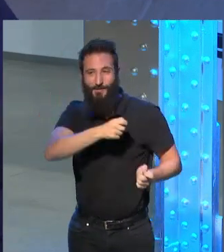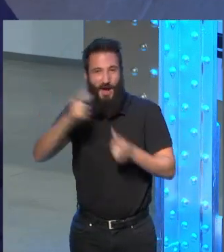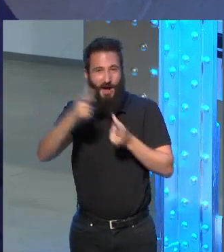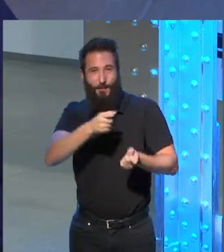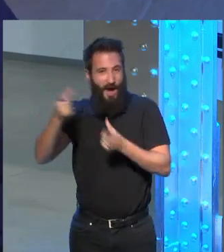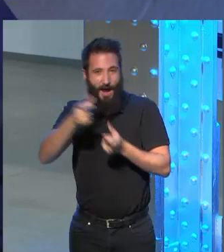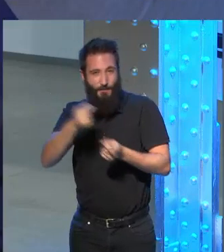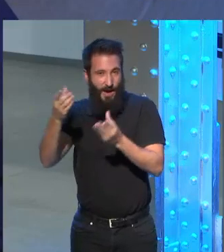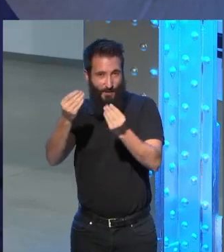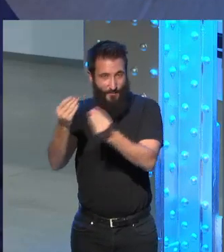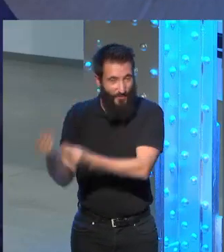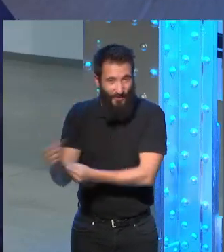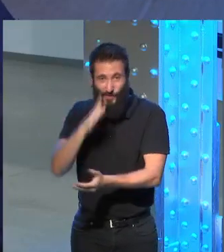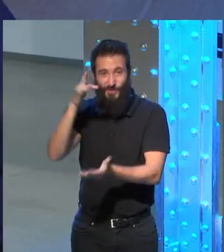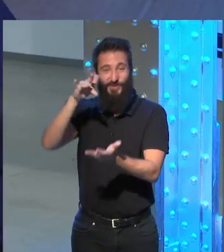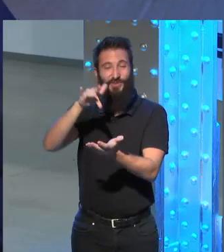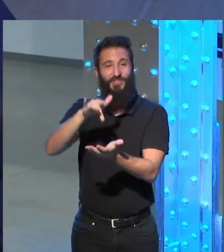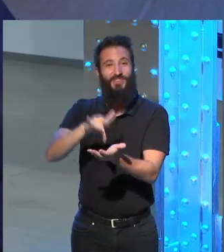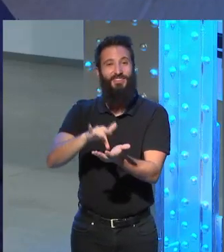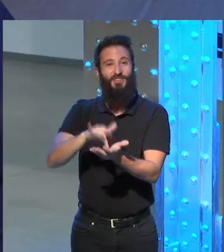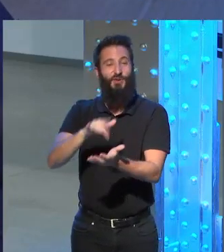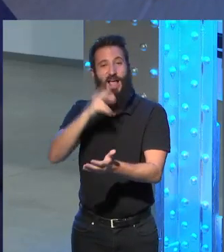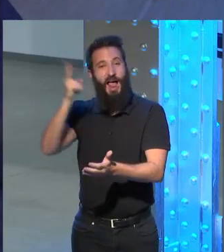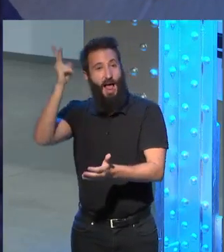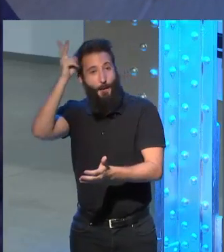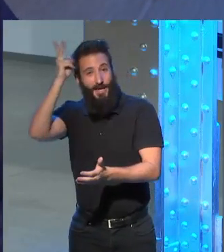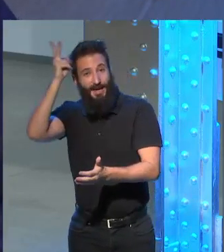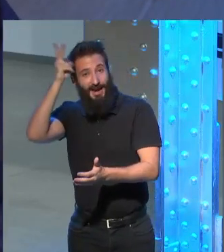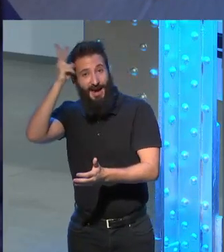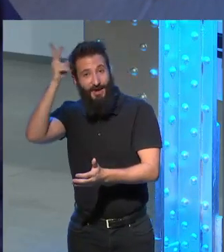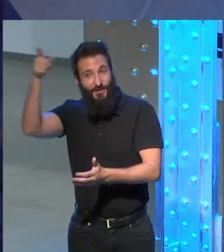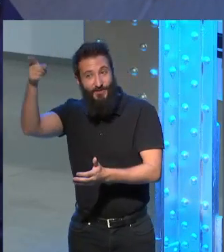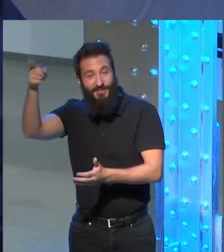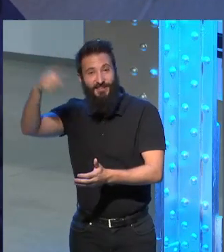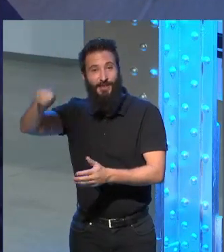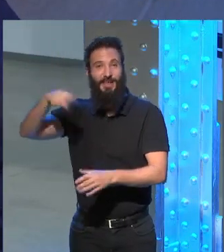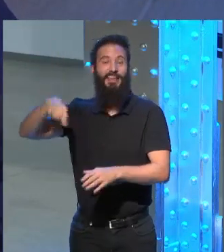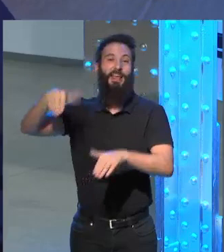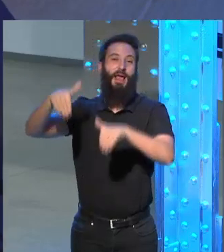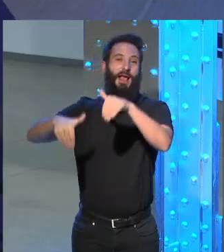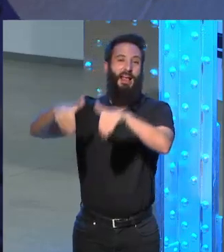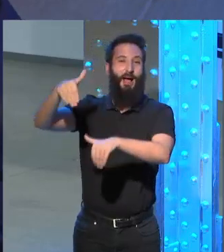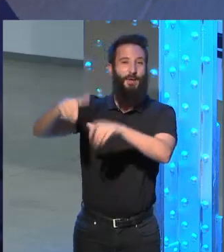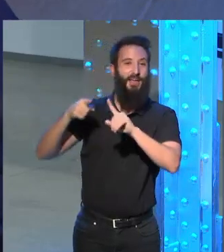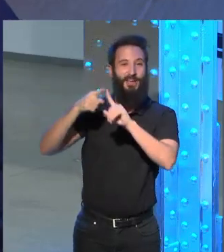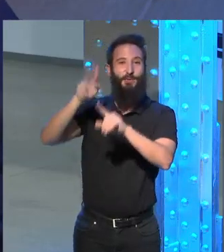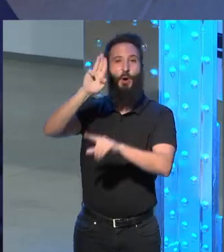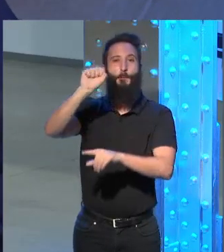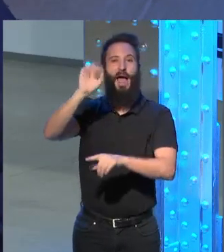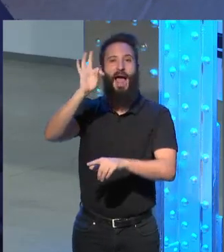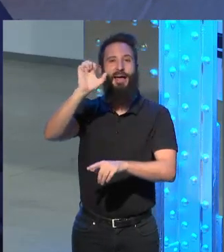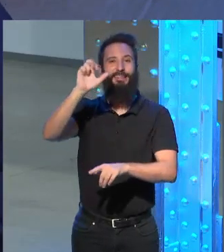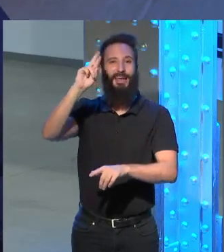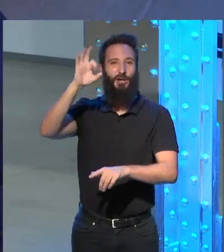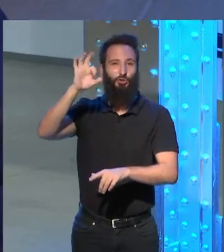tanto que los candidatos en el Perú van a hacer campaña a Patterson porque es un pueblo que realmente está como